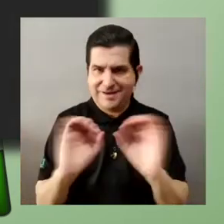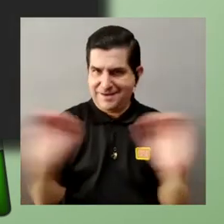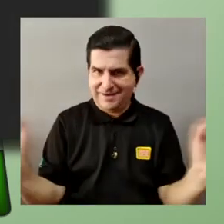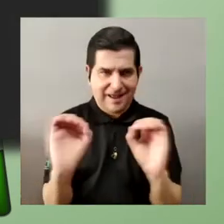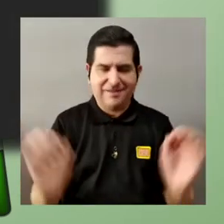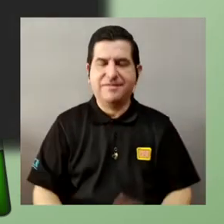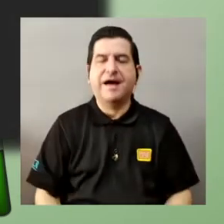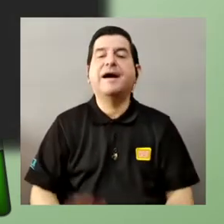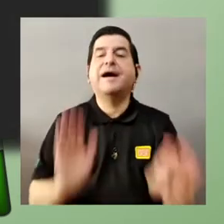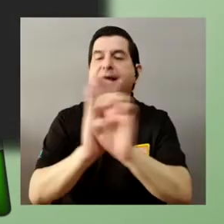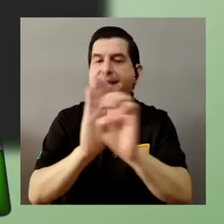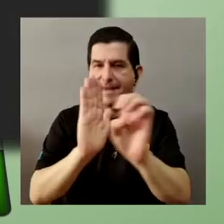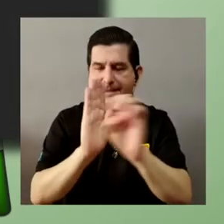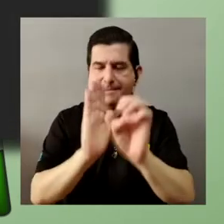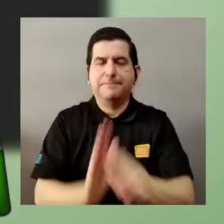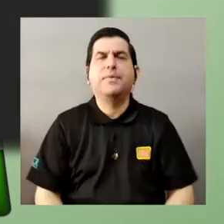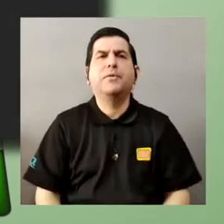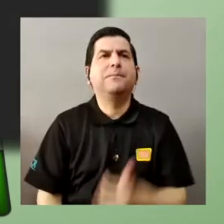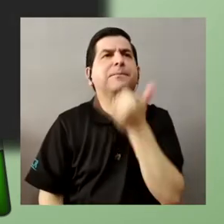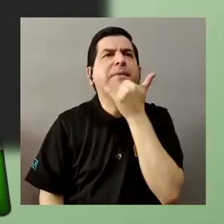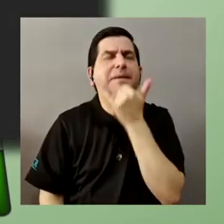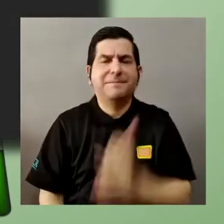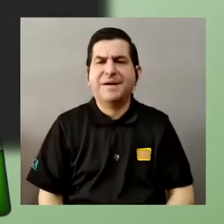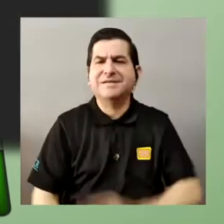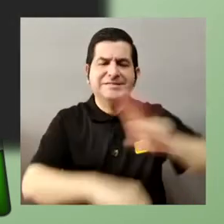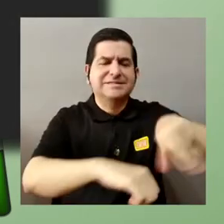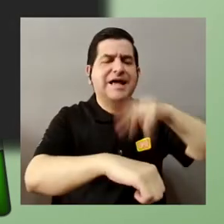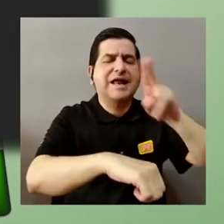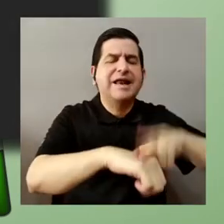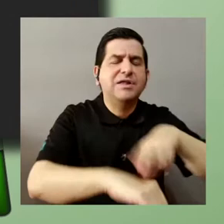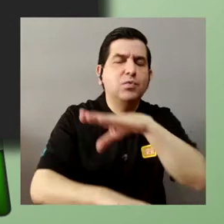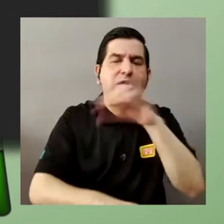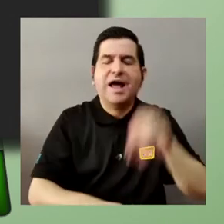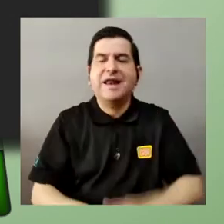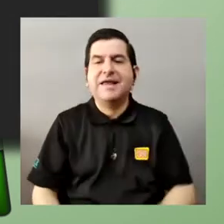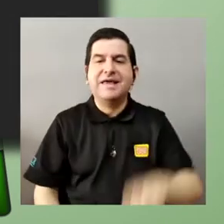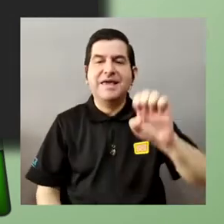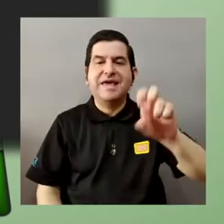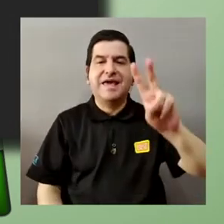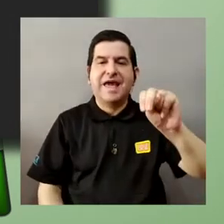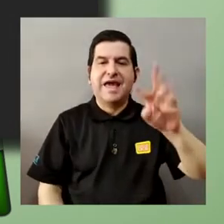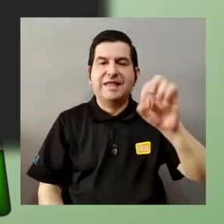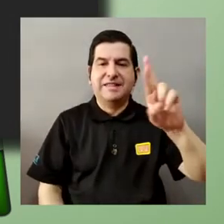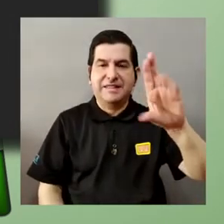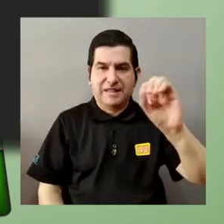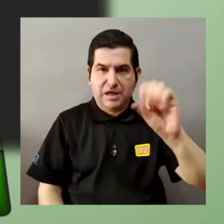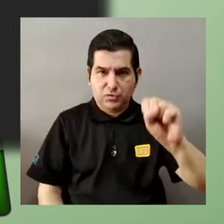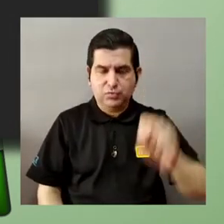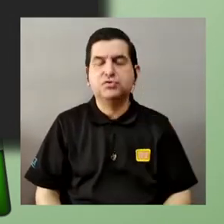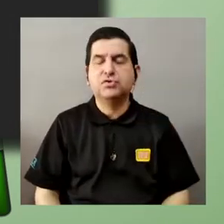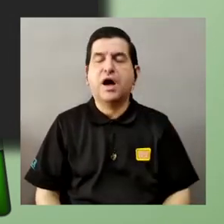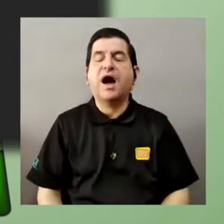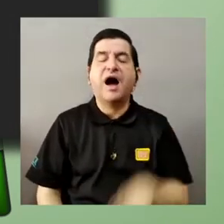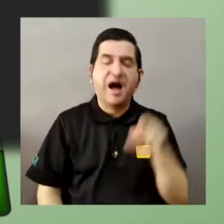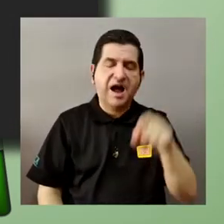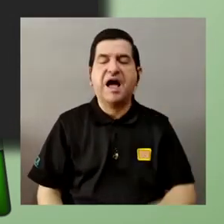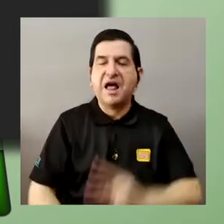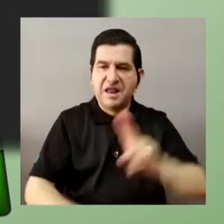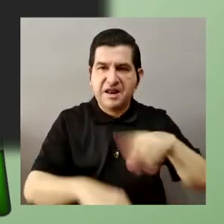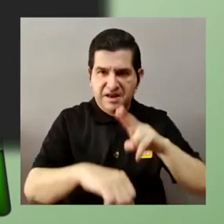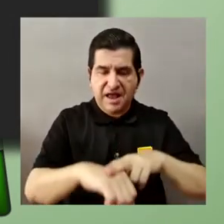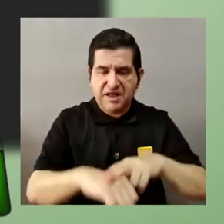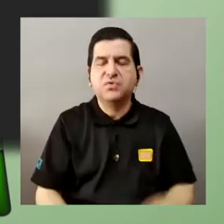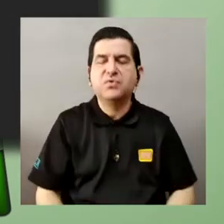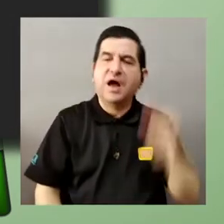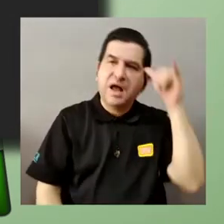que pasa con los naturales y los enteros los naturales son infinitos todos me lo pueden creer los enteros todavía más grandes